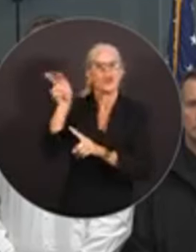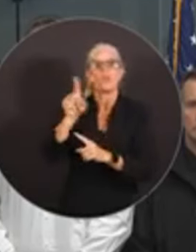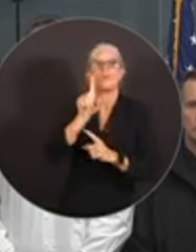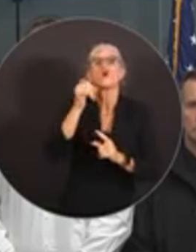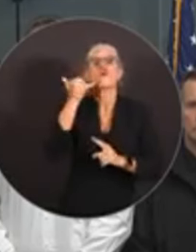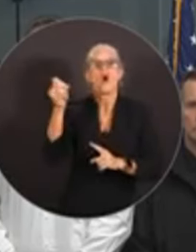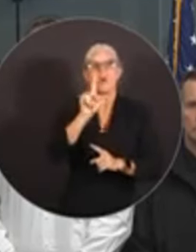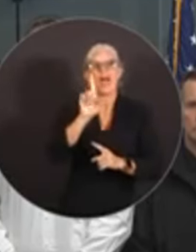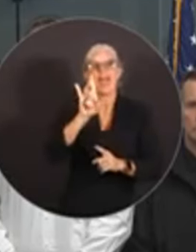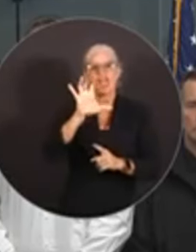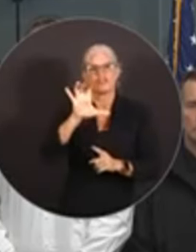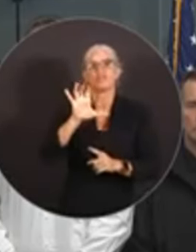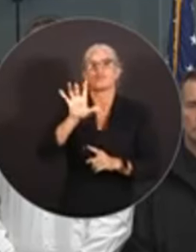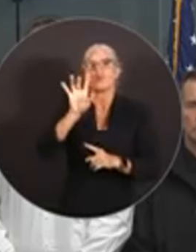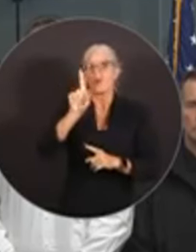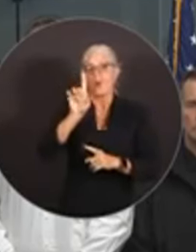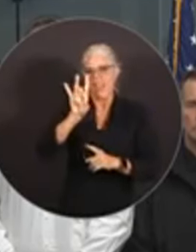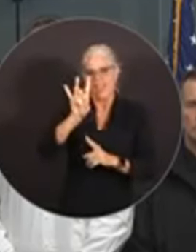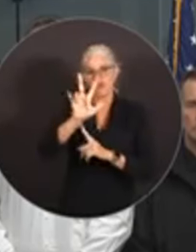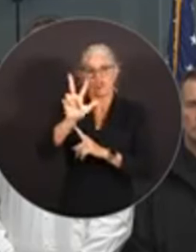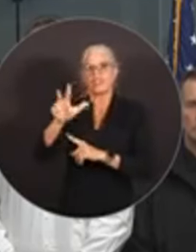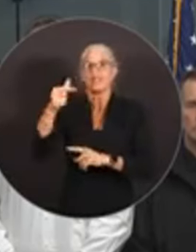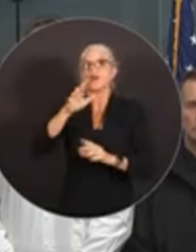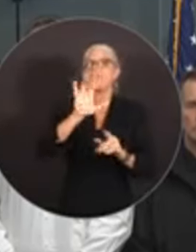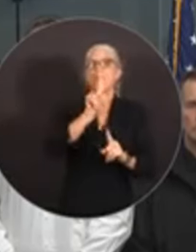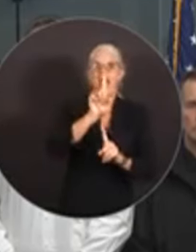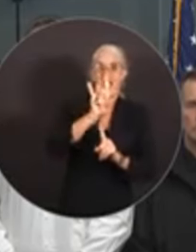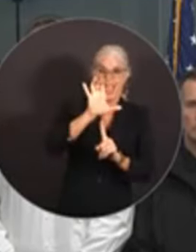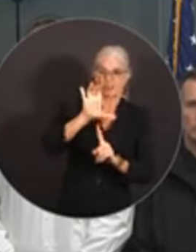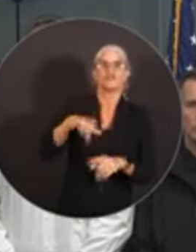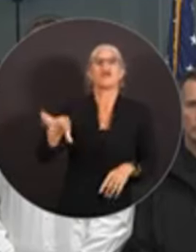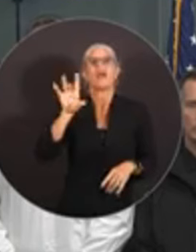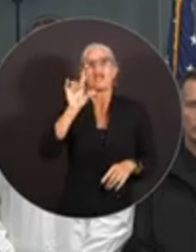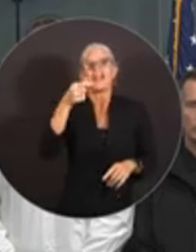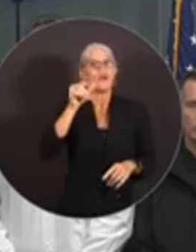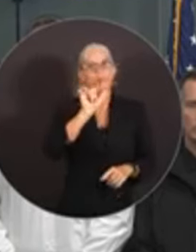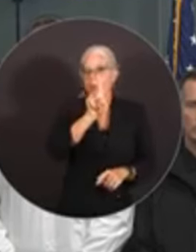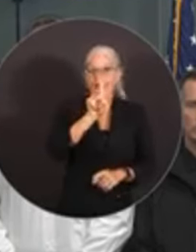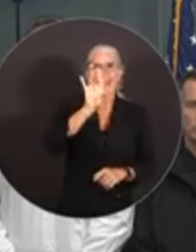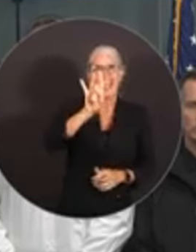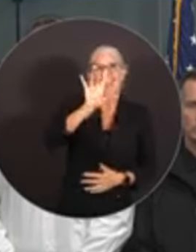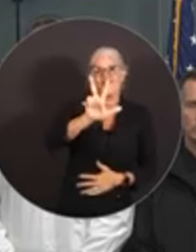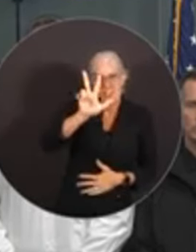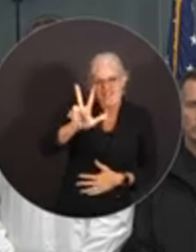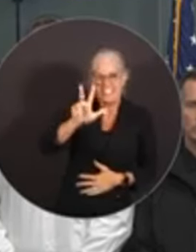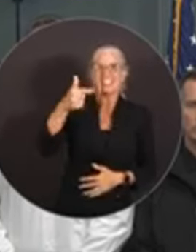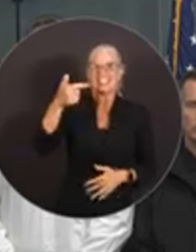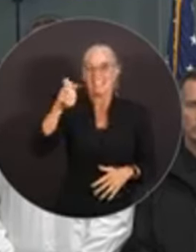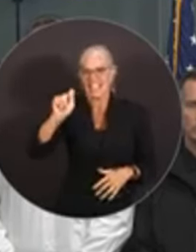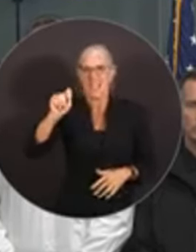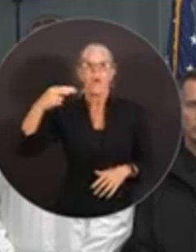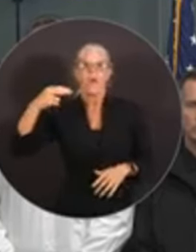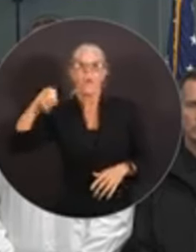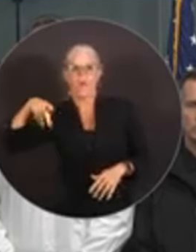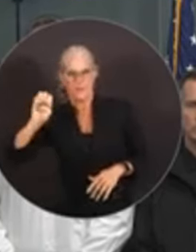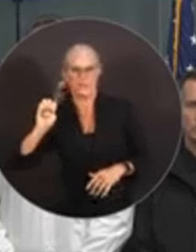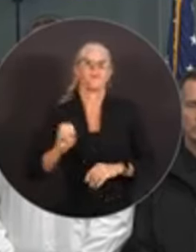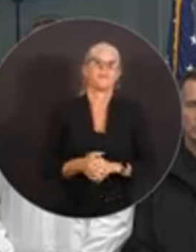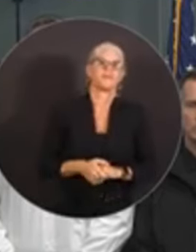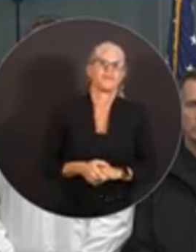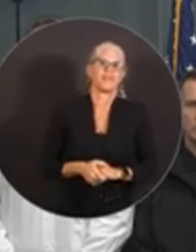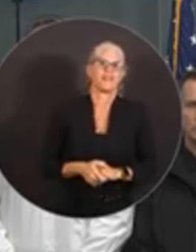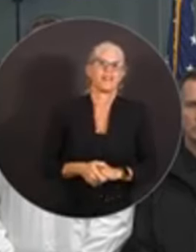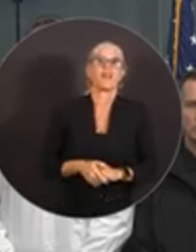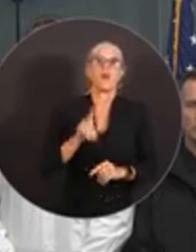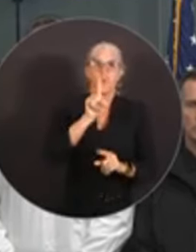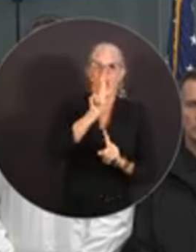-GET-HOPE, 1-833-GET-HOPE. Y también el Activate Hope ayudará a la gente a